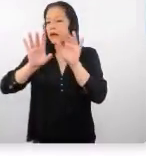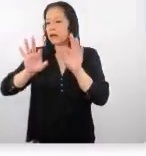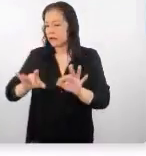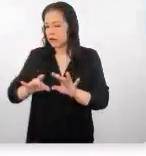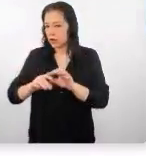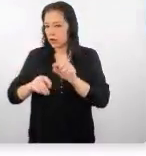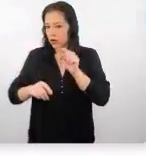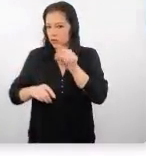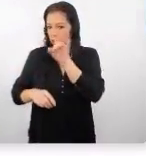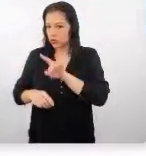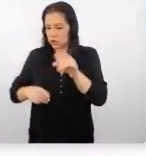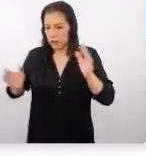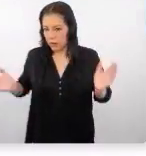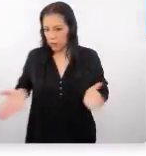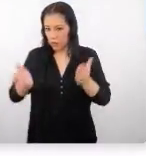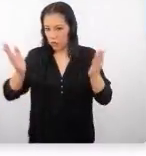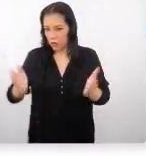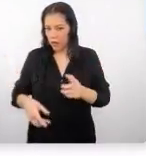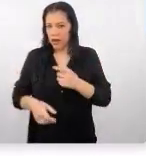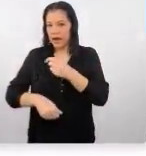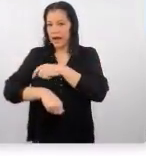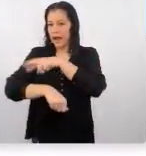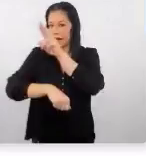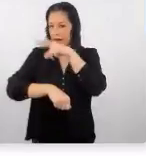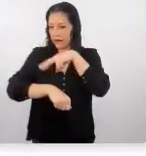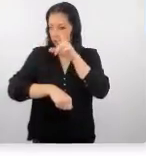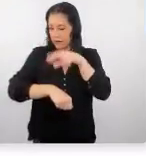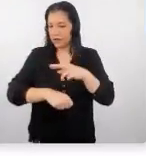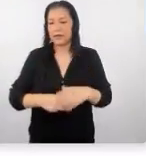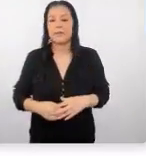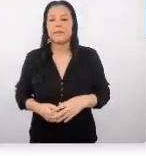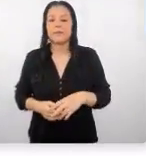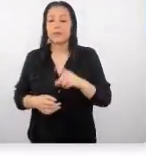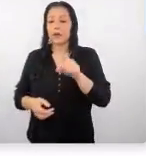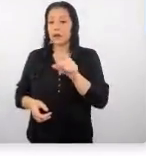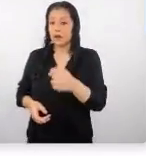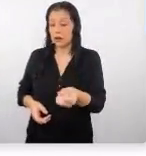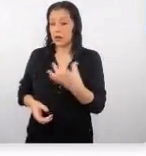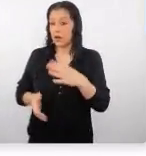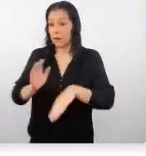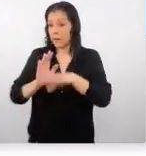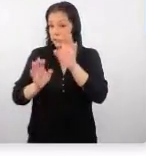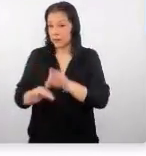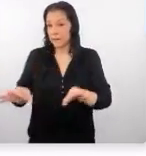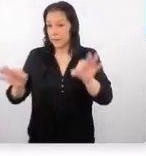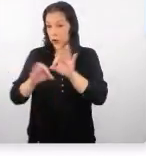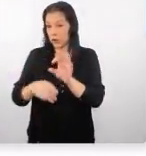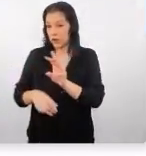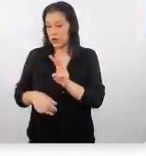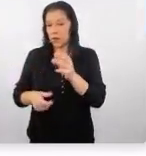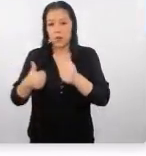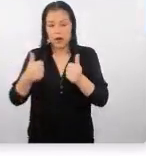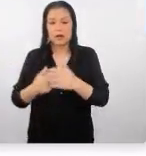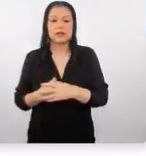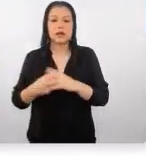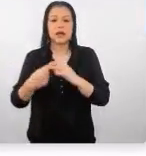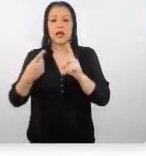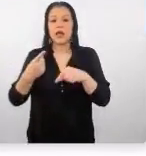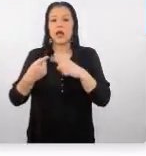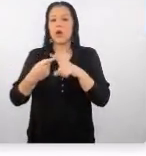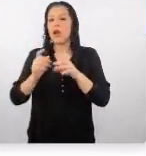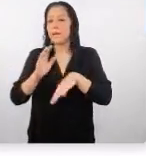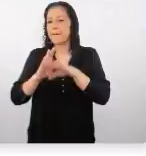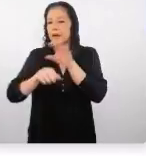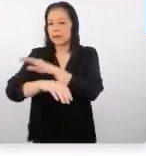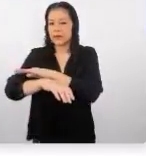promover las regiones? ¿sí? Y de hecho, la página más importante es o la plataforma más